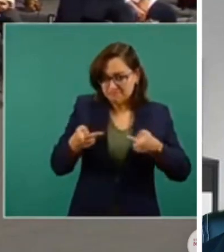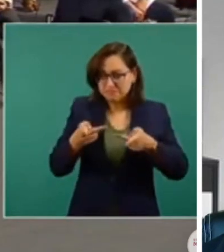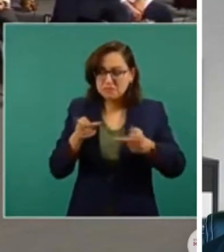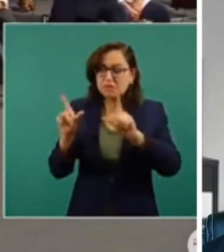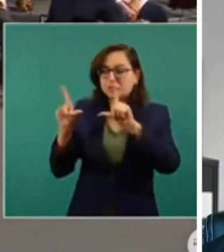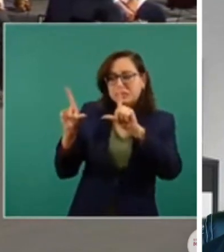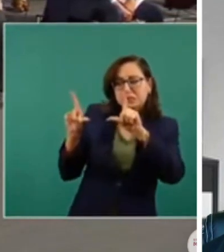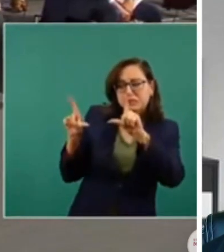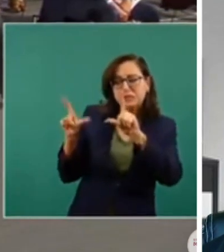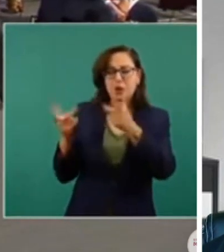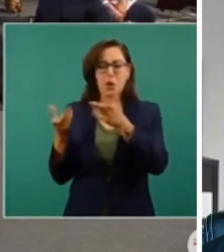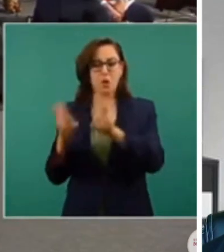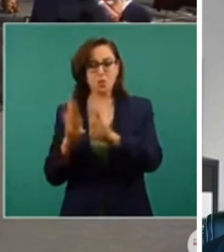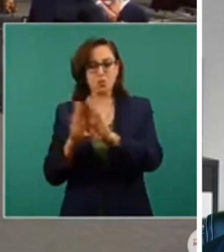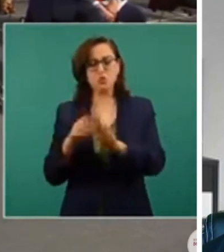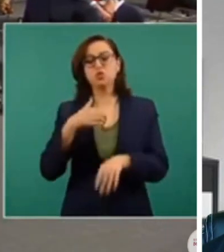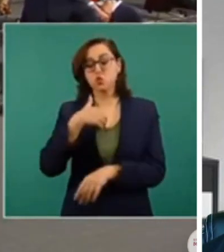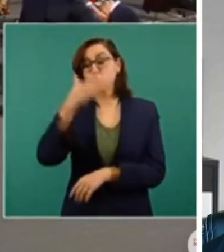que era especialista en montajes.